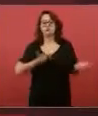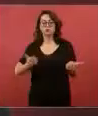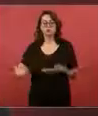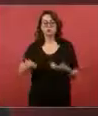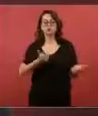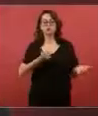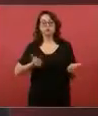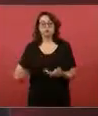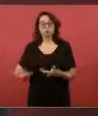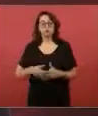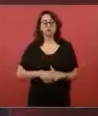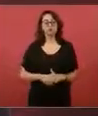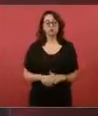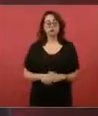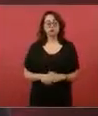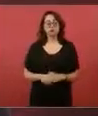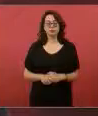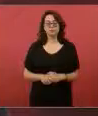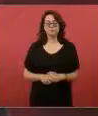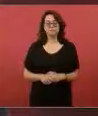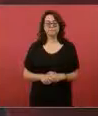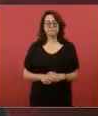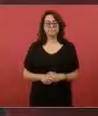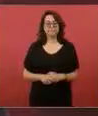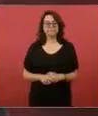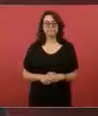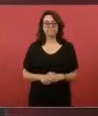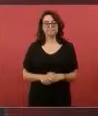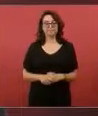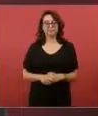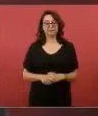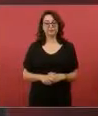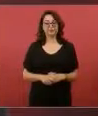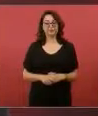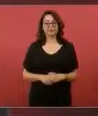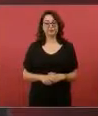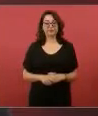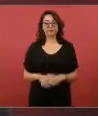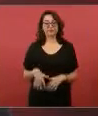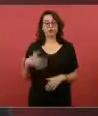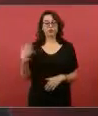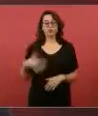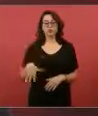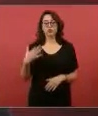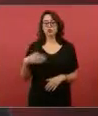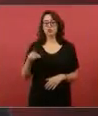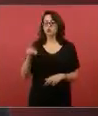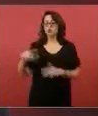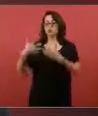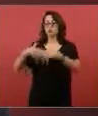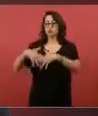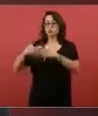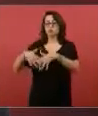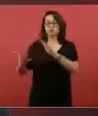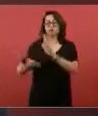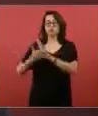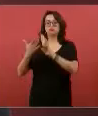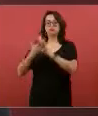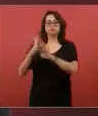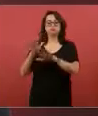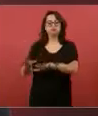Este, es una obra única en el mundo,